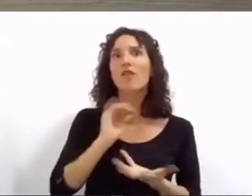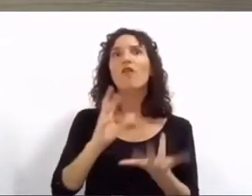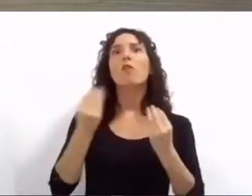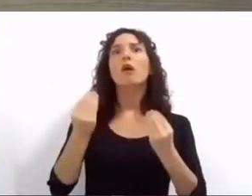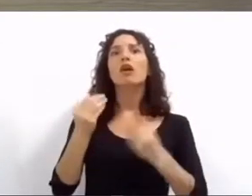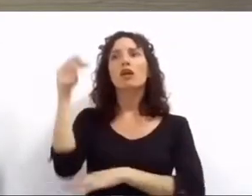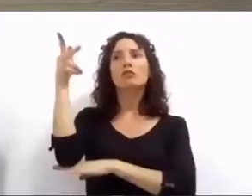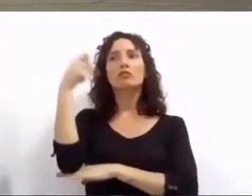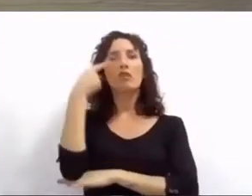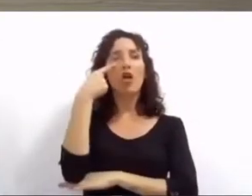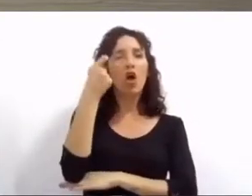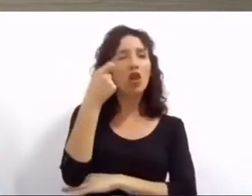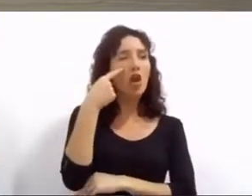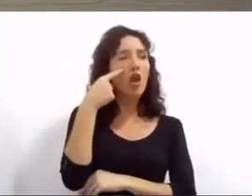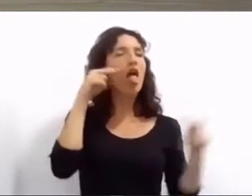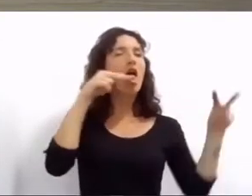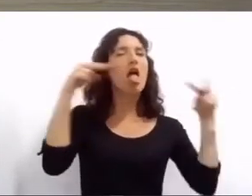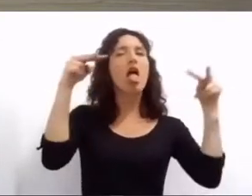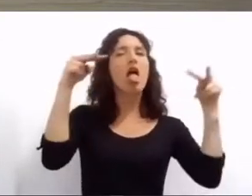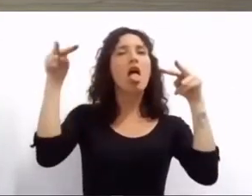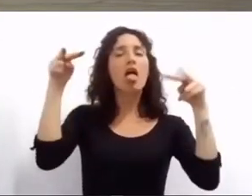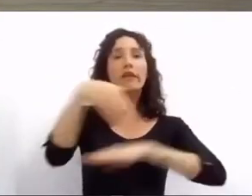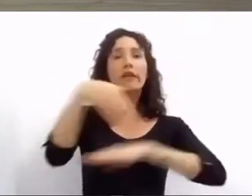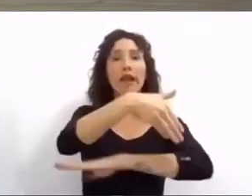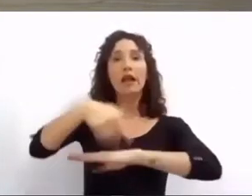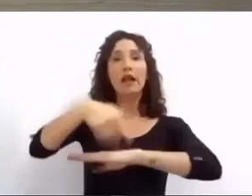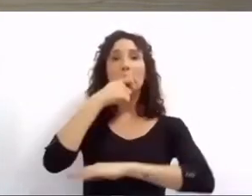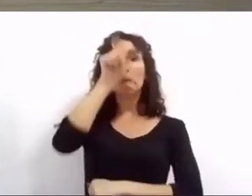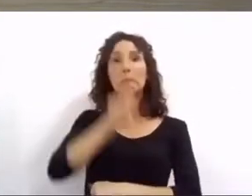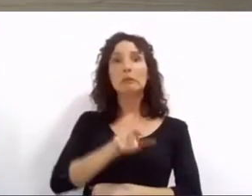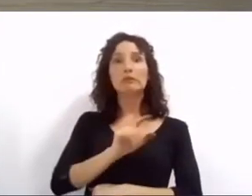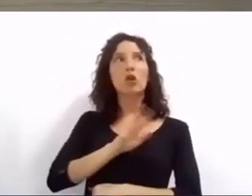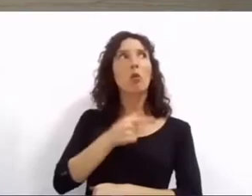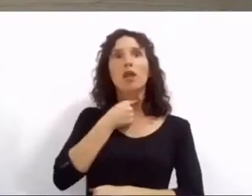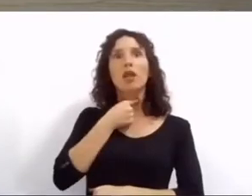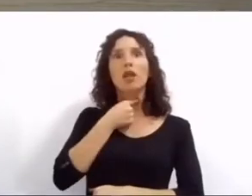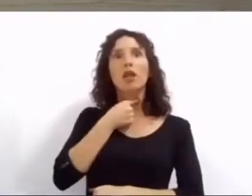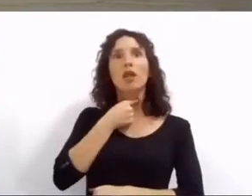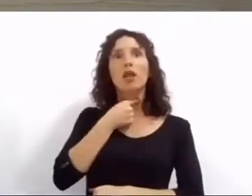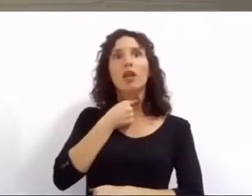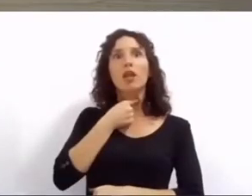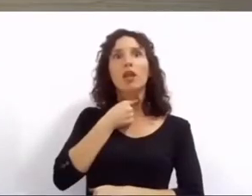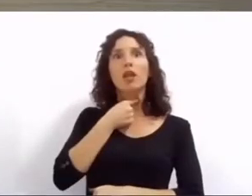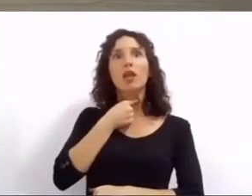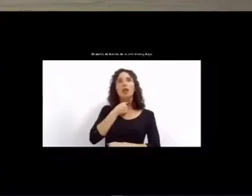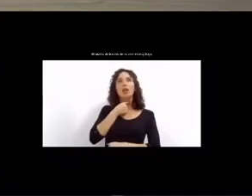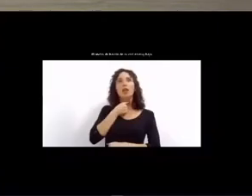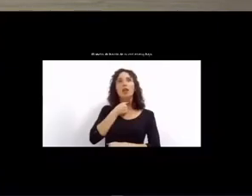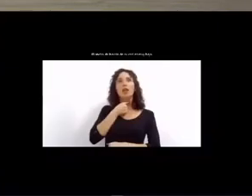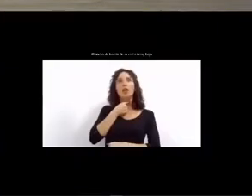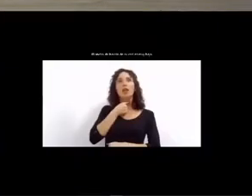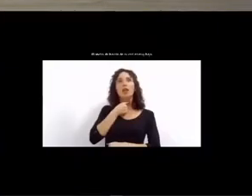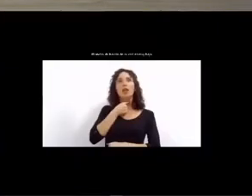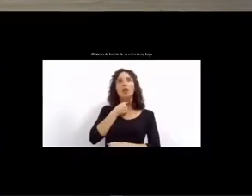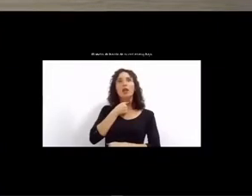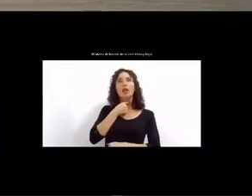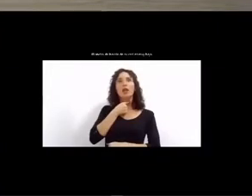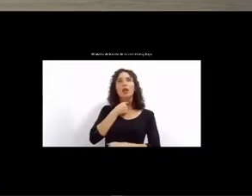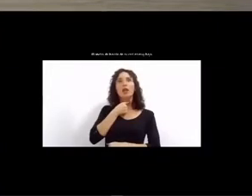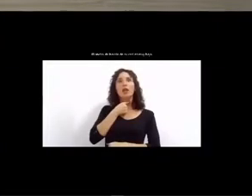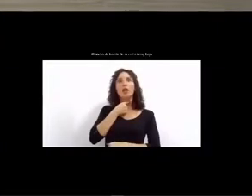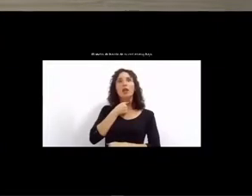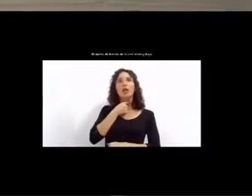delincuentes sabrán que los estamos mirando. No solo arreglamos las cámaras, estamos reactivando las 319 alarmas